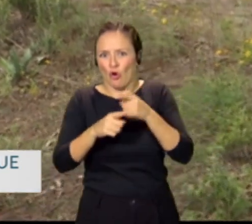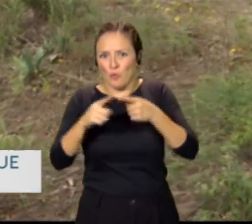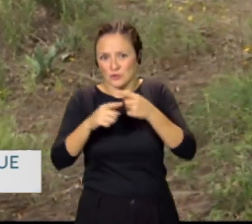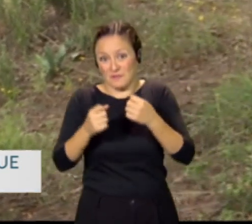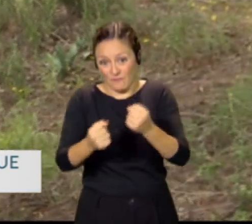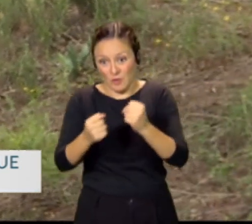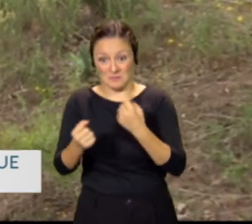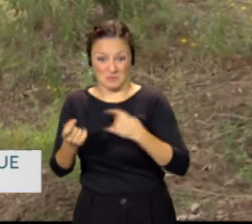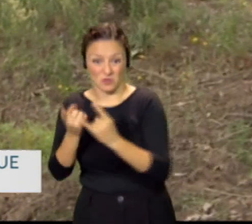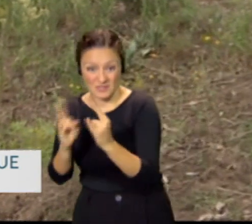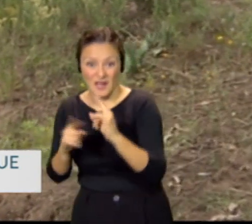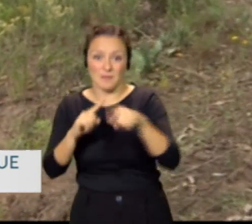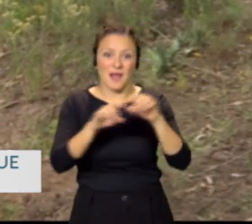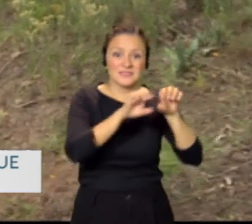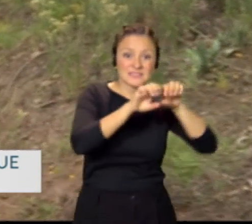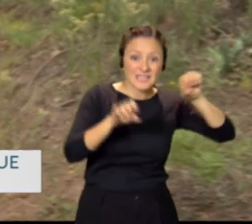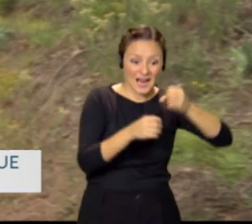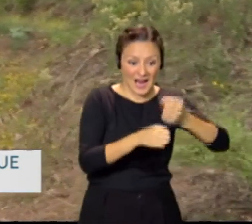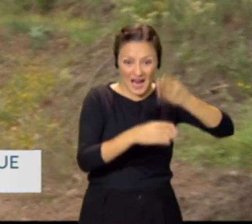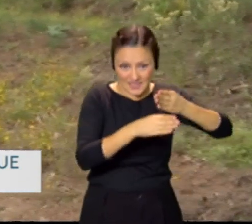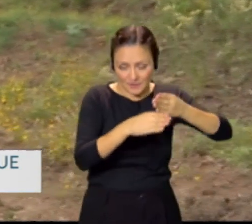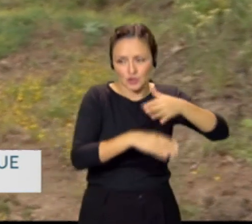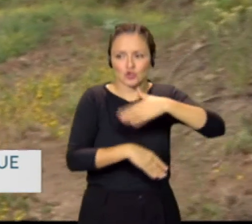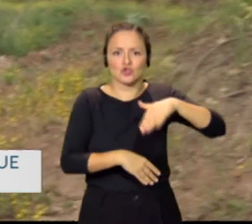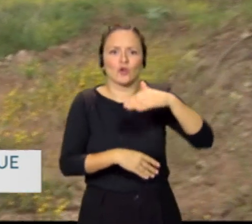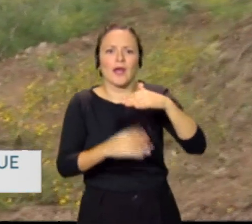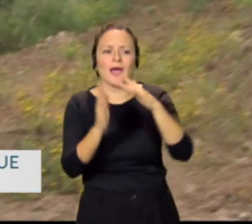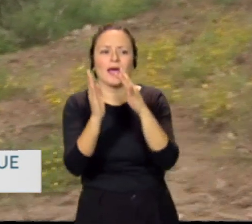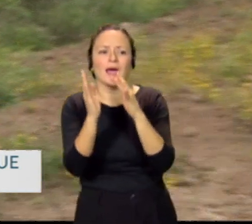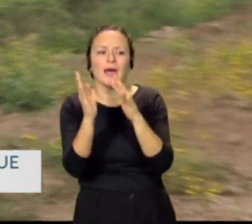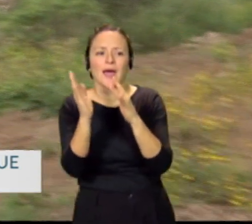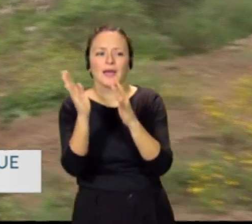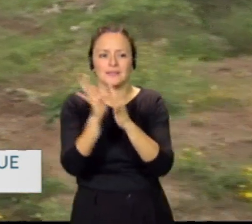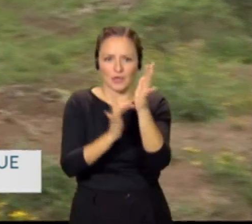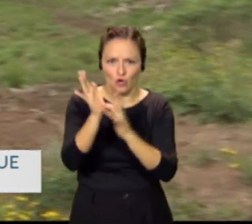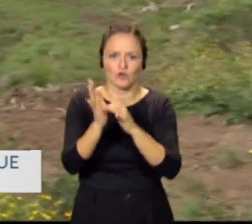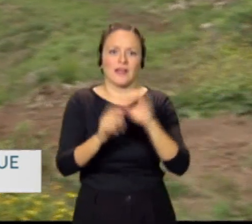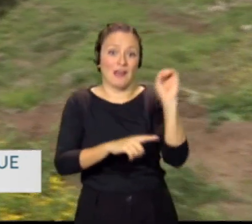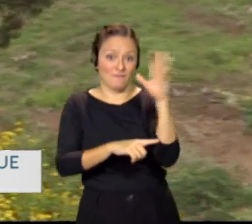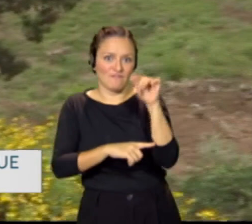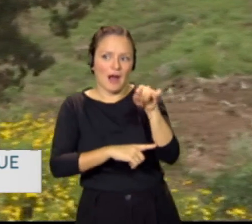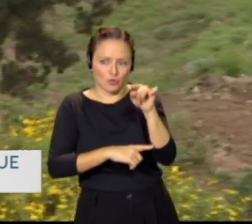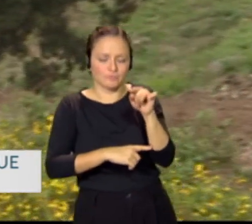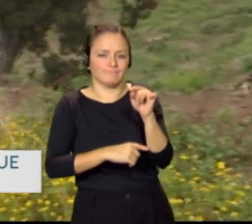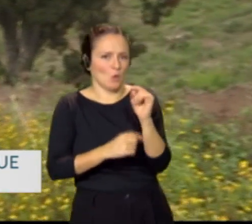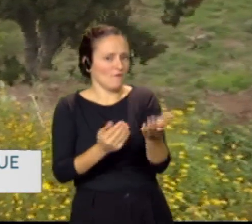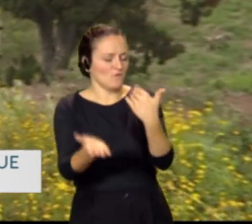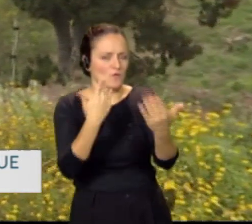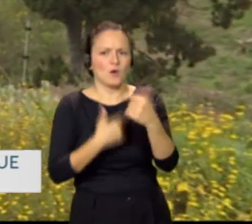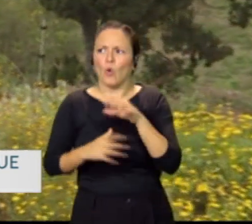cañaverales en esta finca de aquí, de la zona del Faro, en Teror. Además, tú decías que precisamente los zarzales son